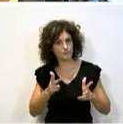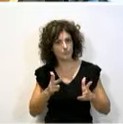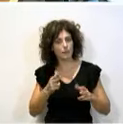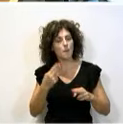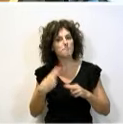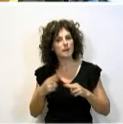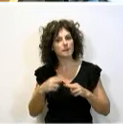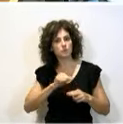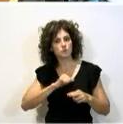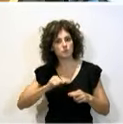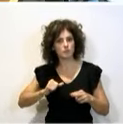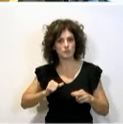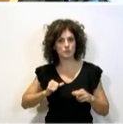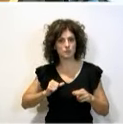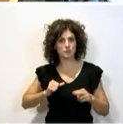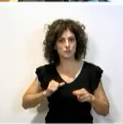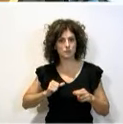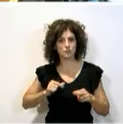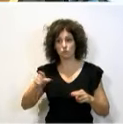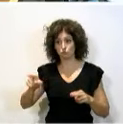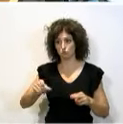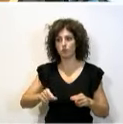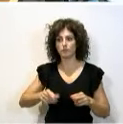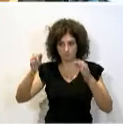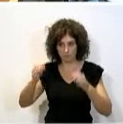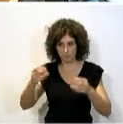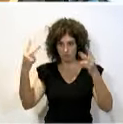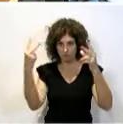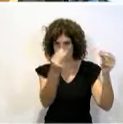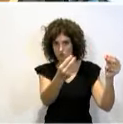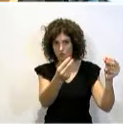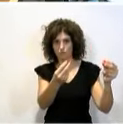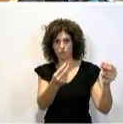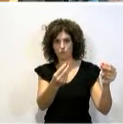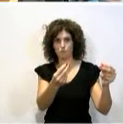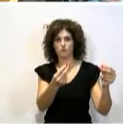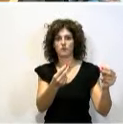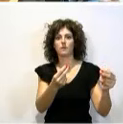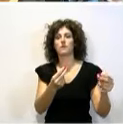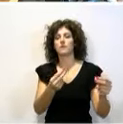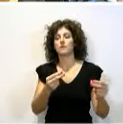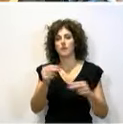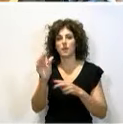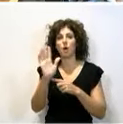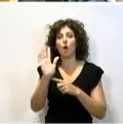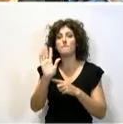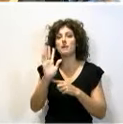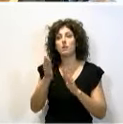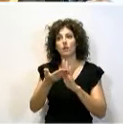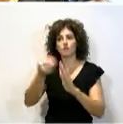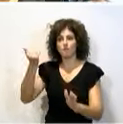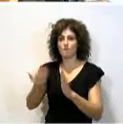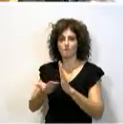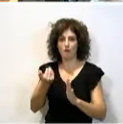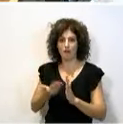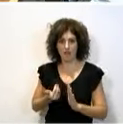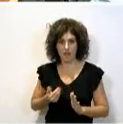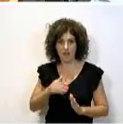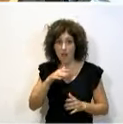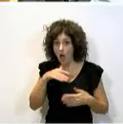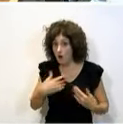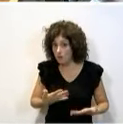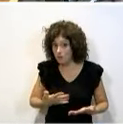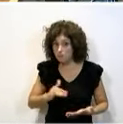Ustedes estarían por ilegalizarnos, vamos, claramente, incluso retirar las películas, aquí. Ahora mismo se han recogido